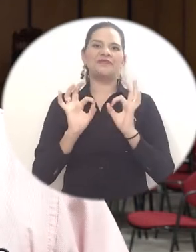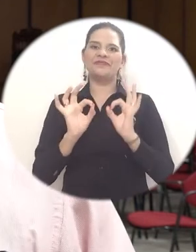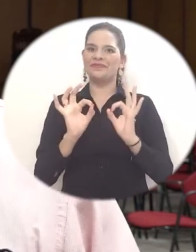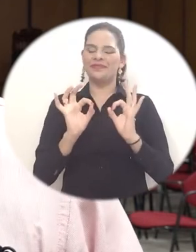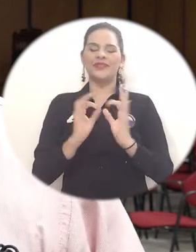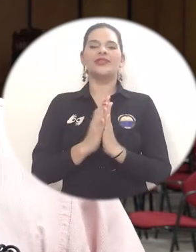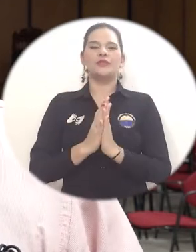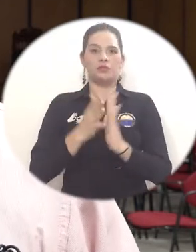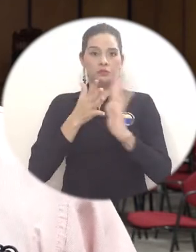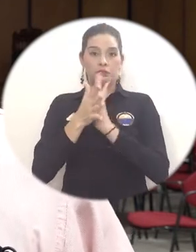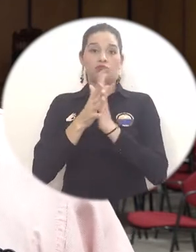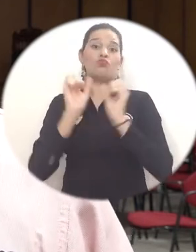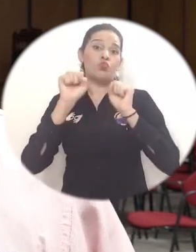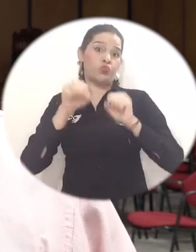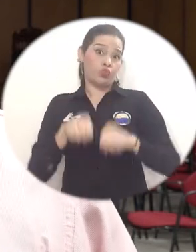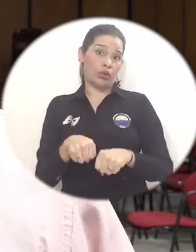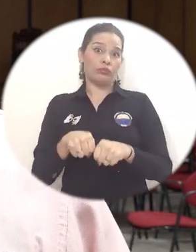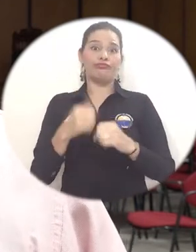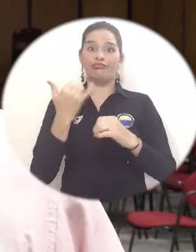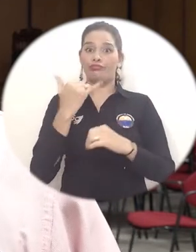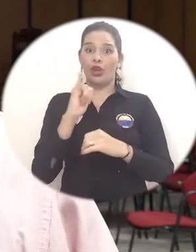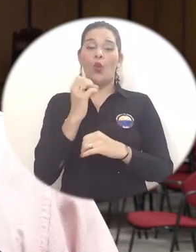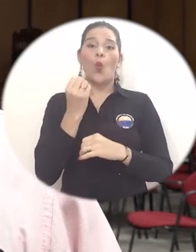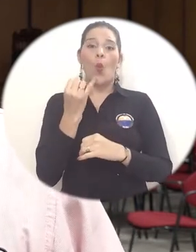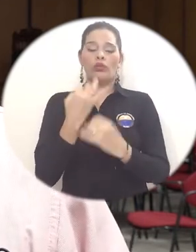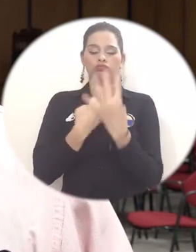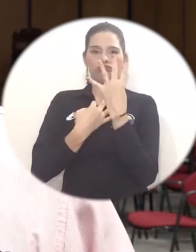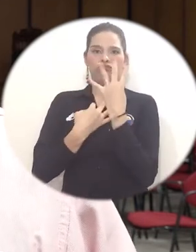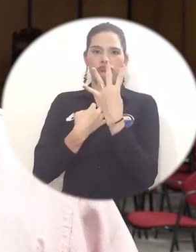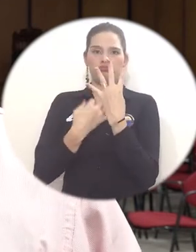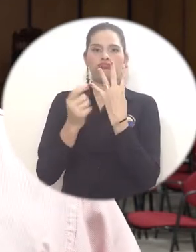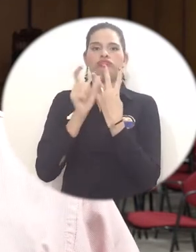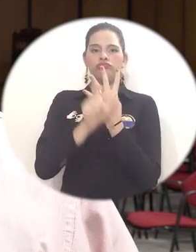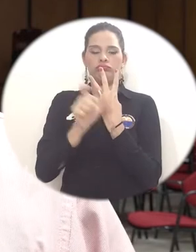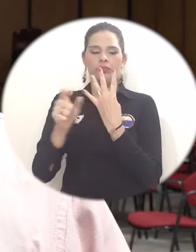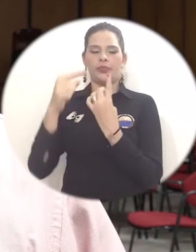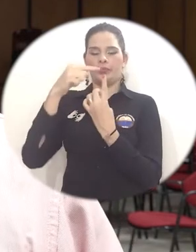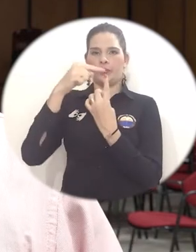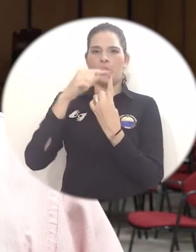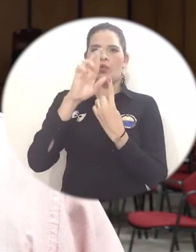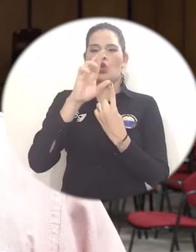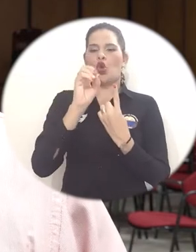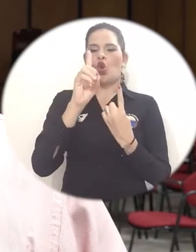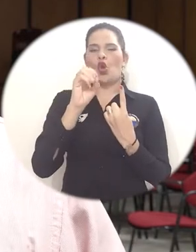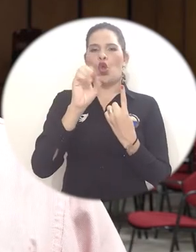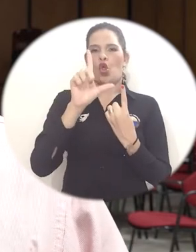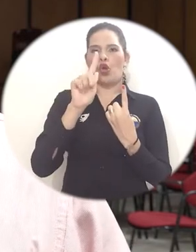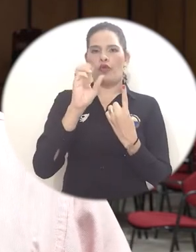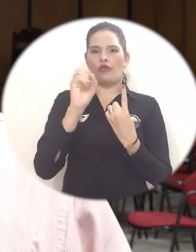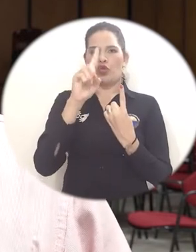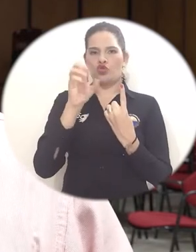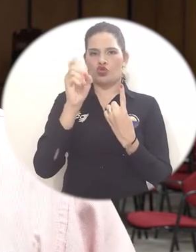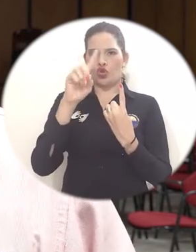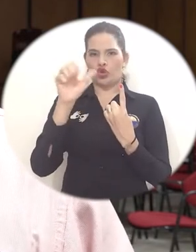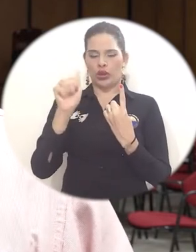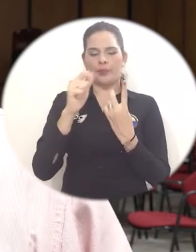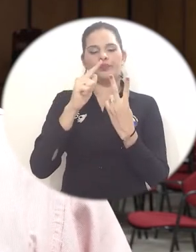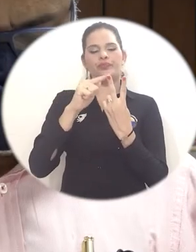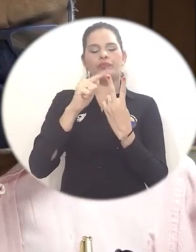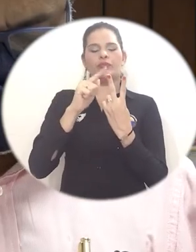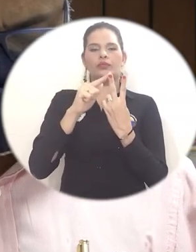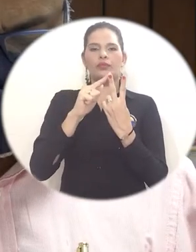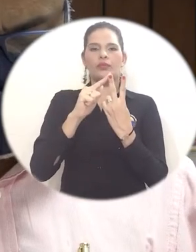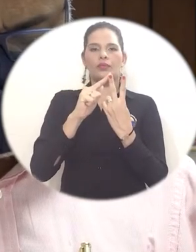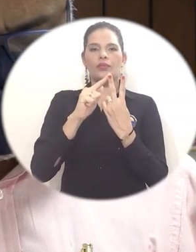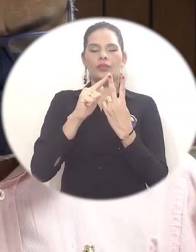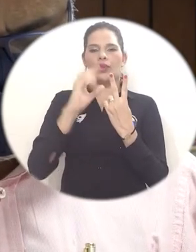para llegar a la conclusión de que los cuatro candidatos inscritos, el doctor